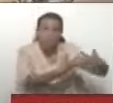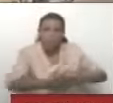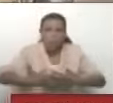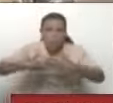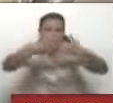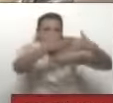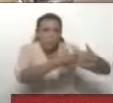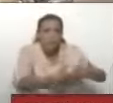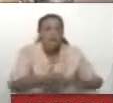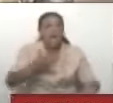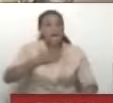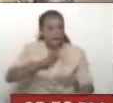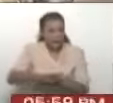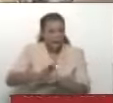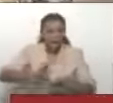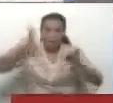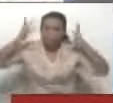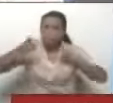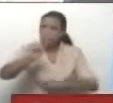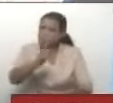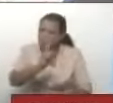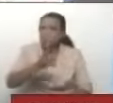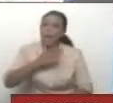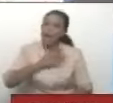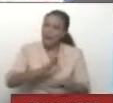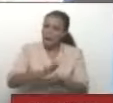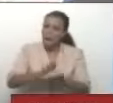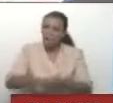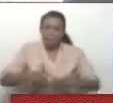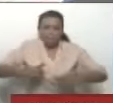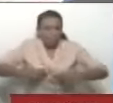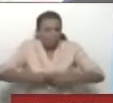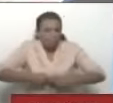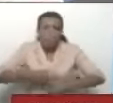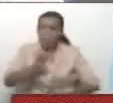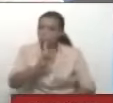Calma y cordura. cordura. Nervios de acero.